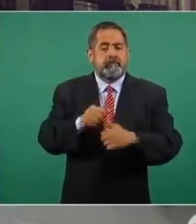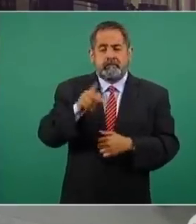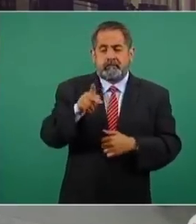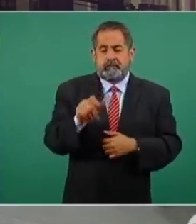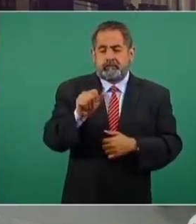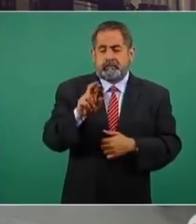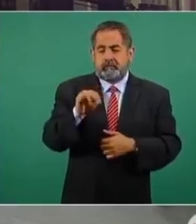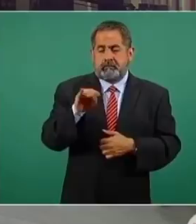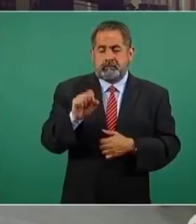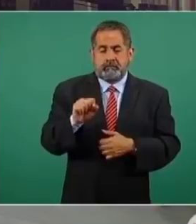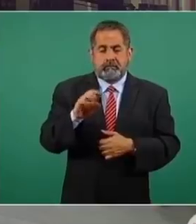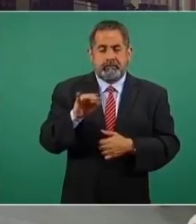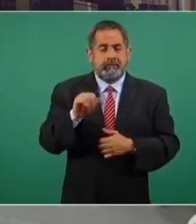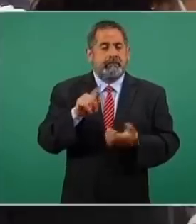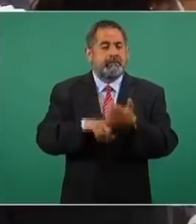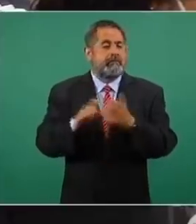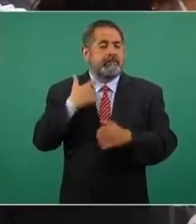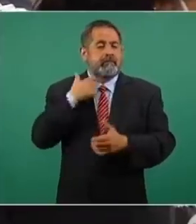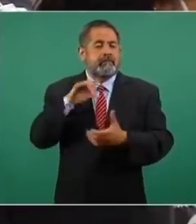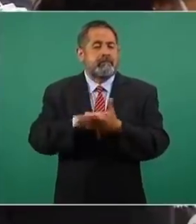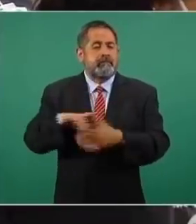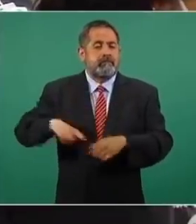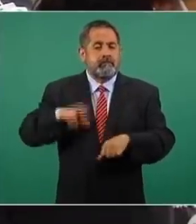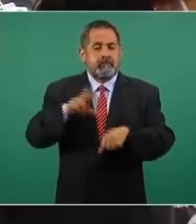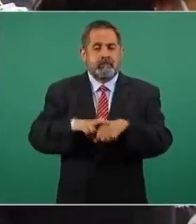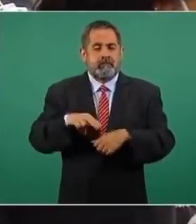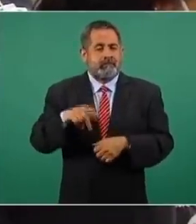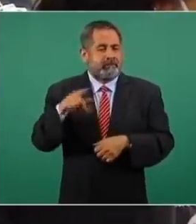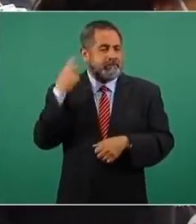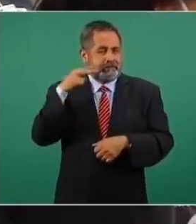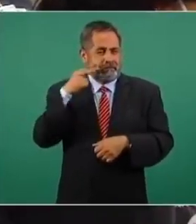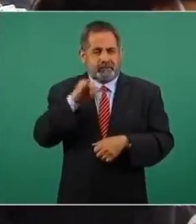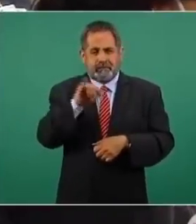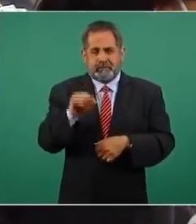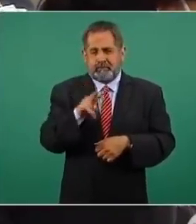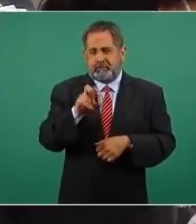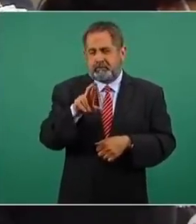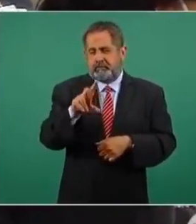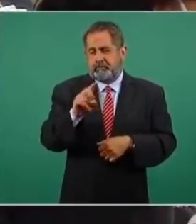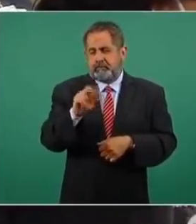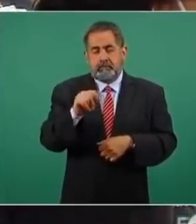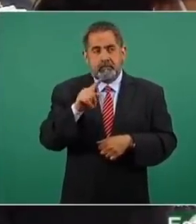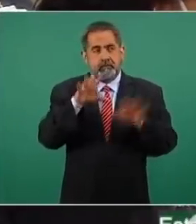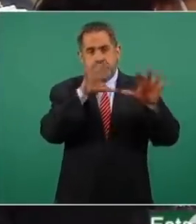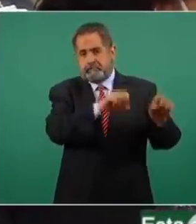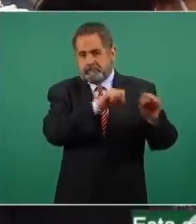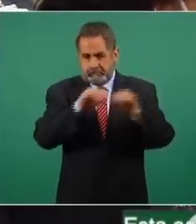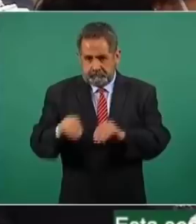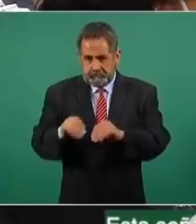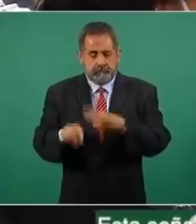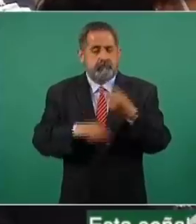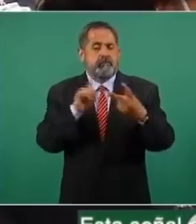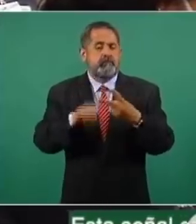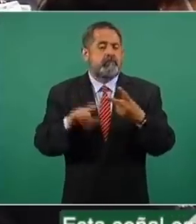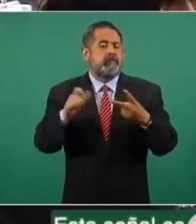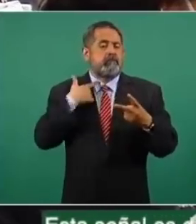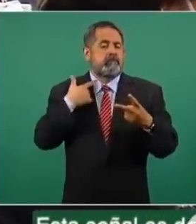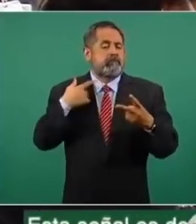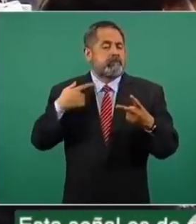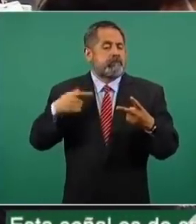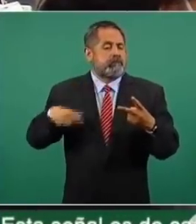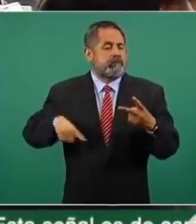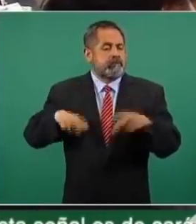Macías ex esposa del ex gobernador de Veracruz Javier Duarte y otro tema que tiene que ver también con el ex mandatario